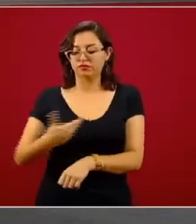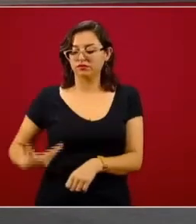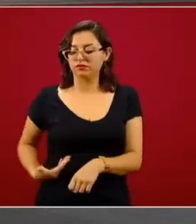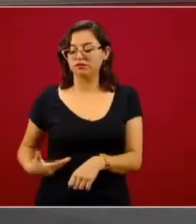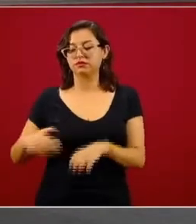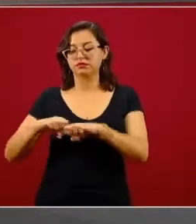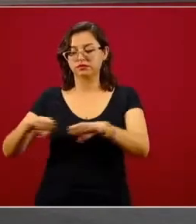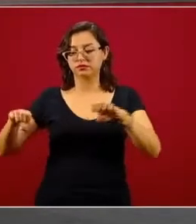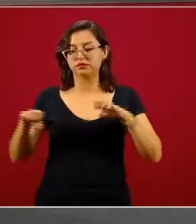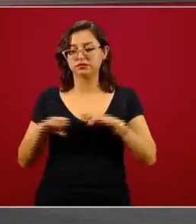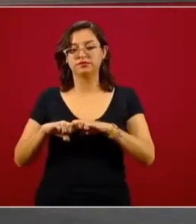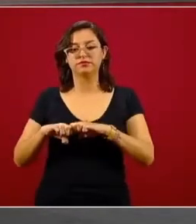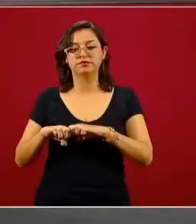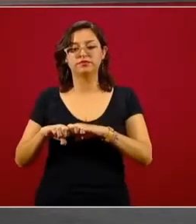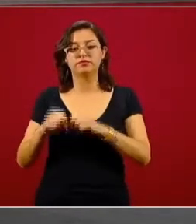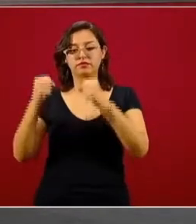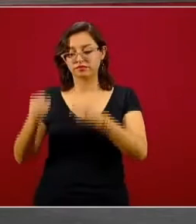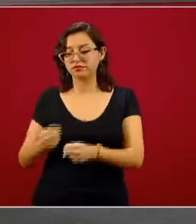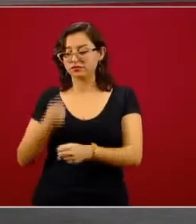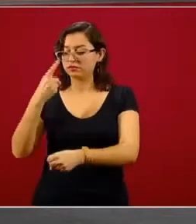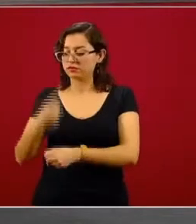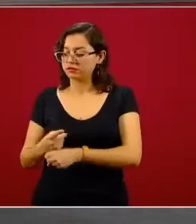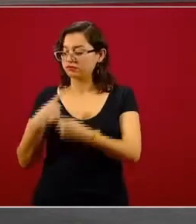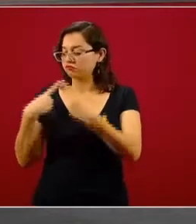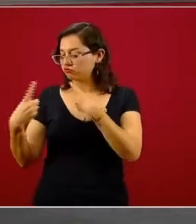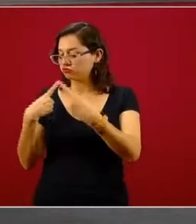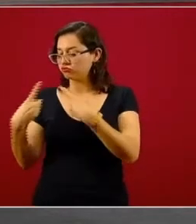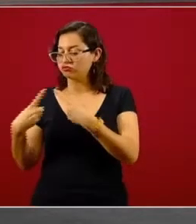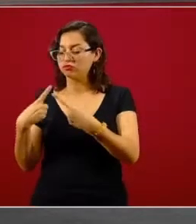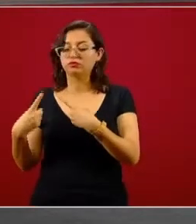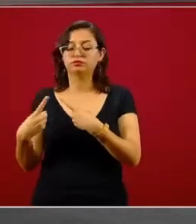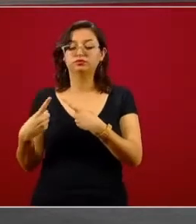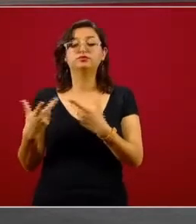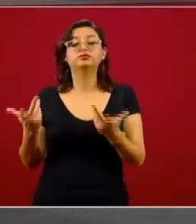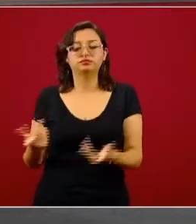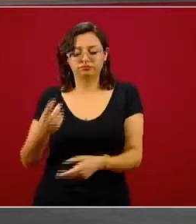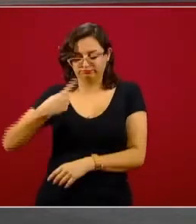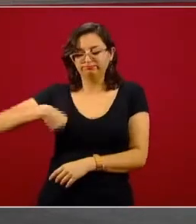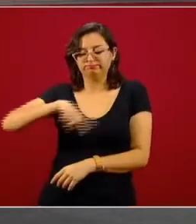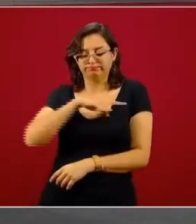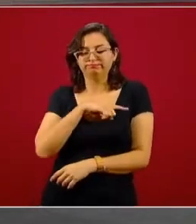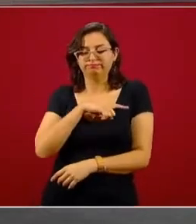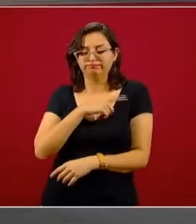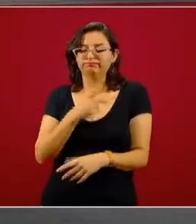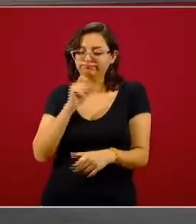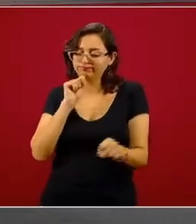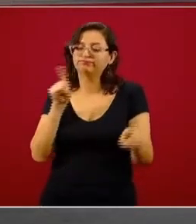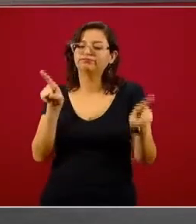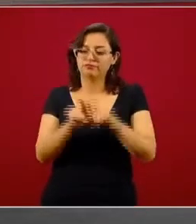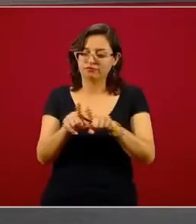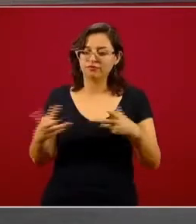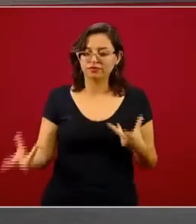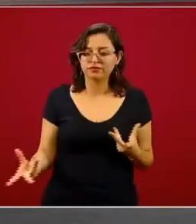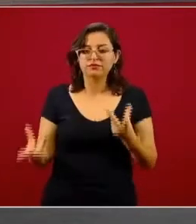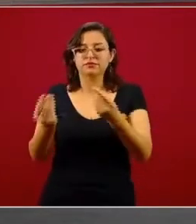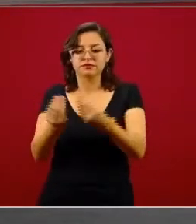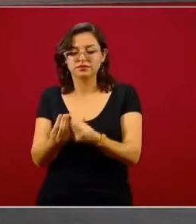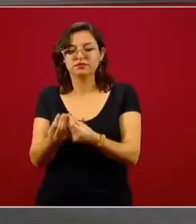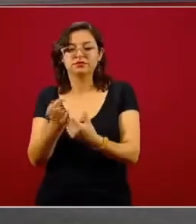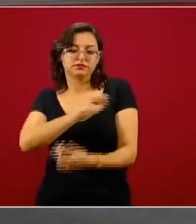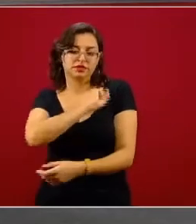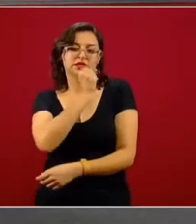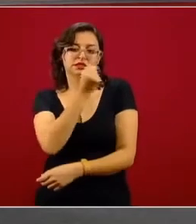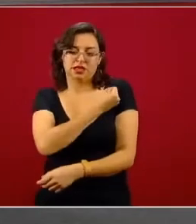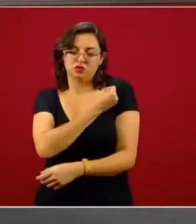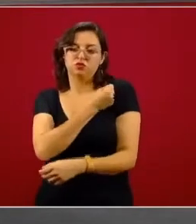Obrador con el equipo de seguridad, ya desde hace varias semanas estamos integrados en dicho gabinete, el gabinete de salud,